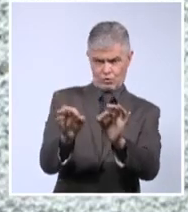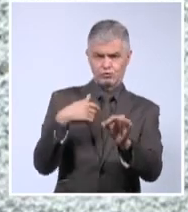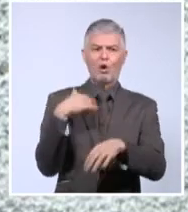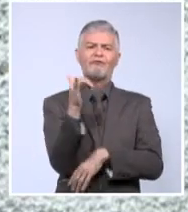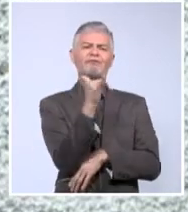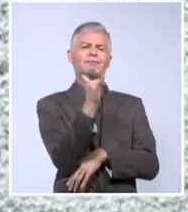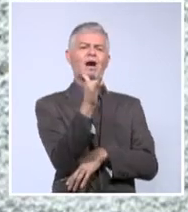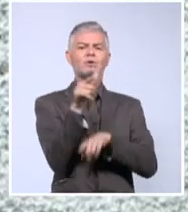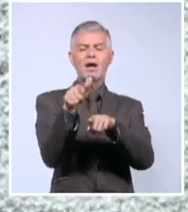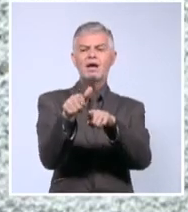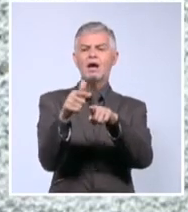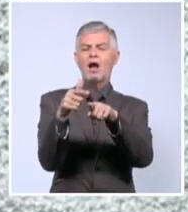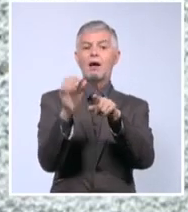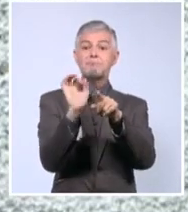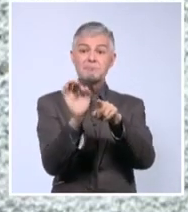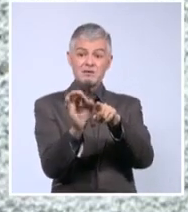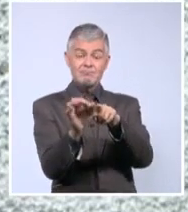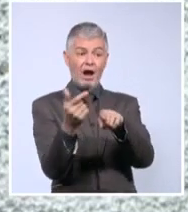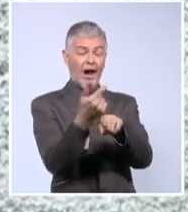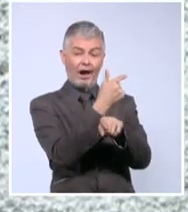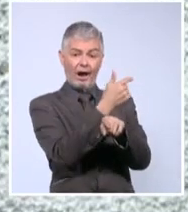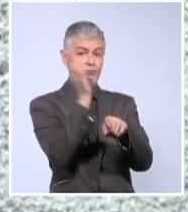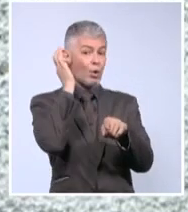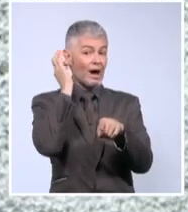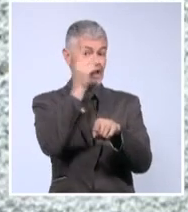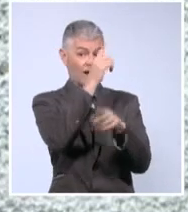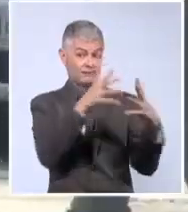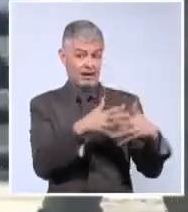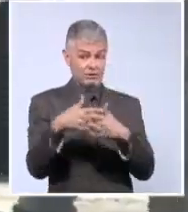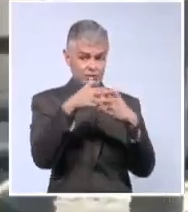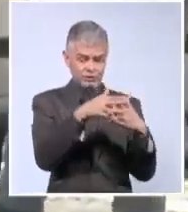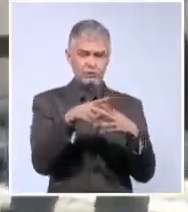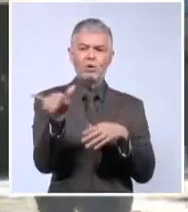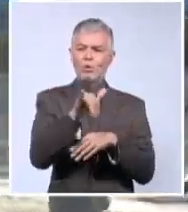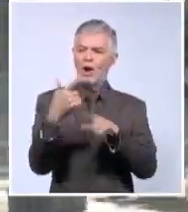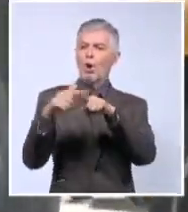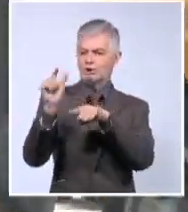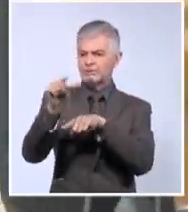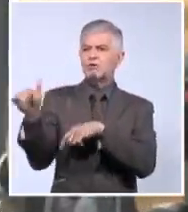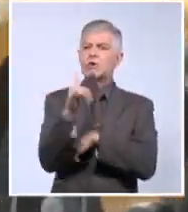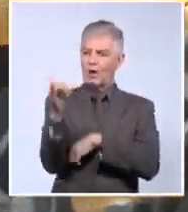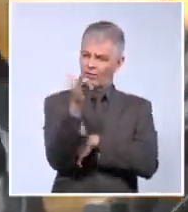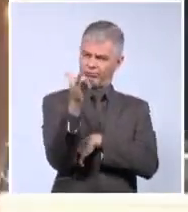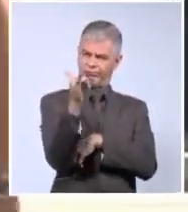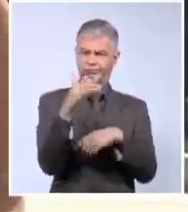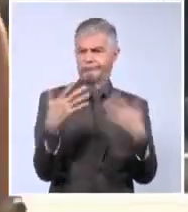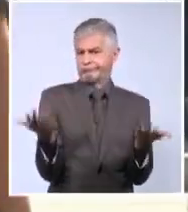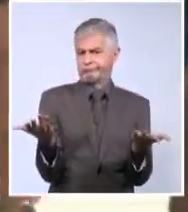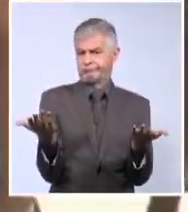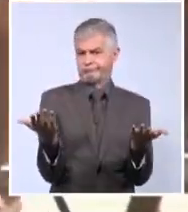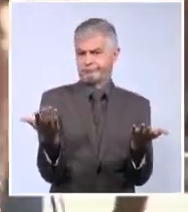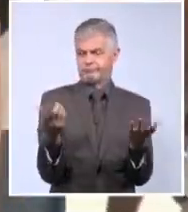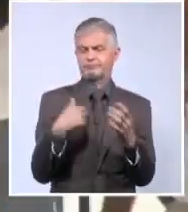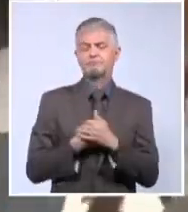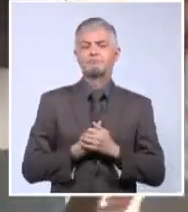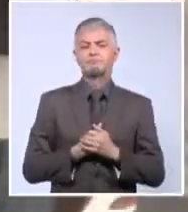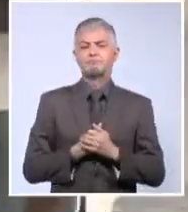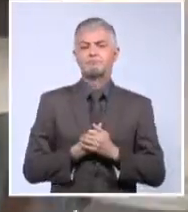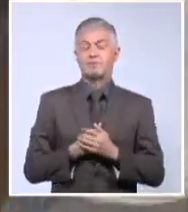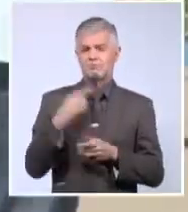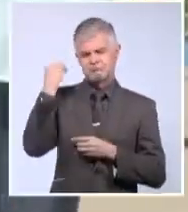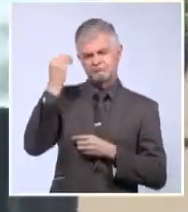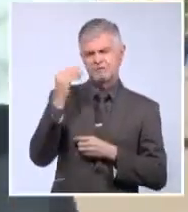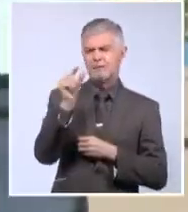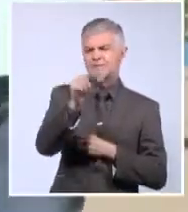directa de ella había más personas que ella tenía ahí. ¿Cree usted que las personas de bien cometerían actos violentos de este